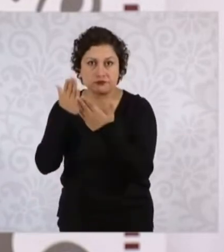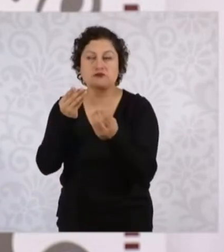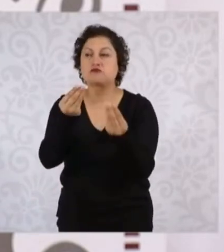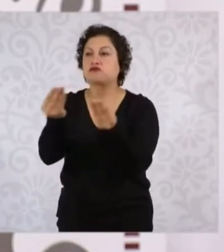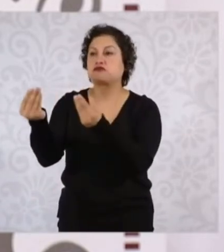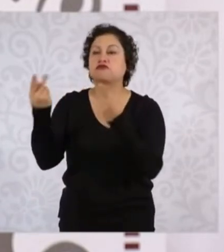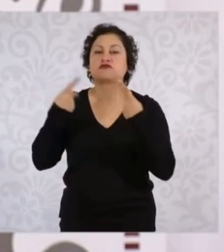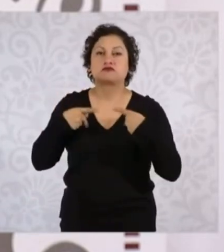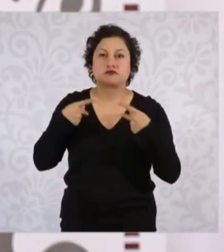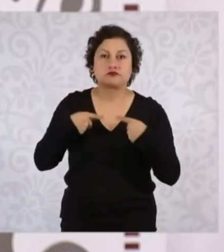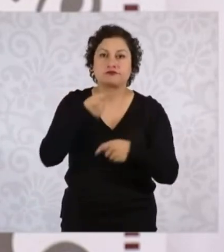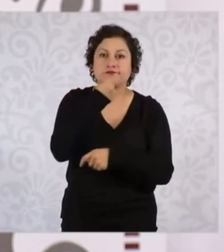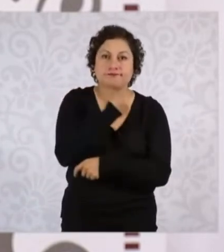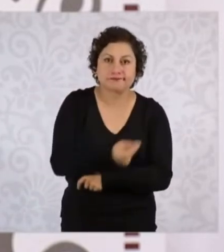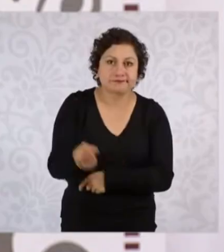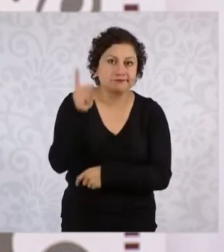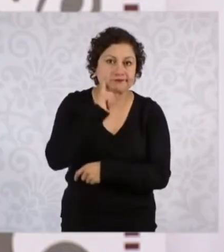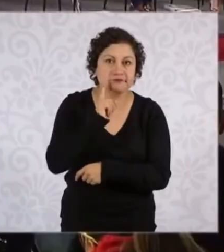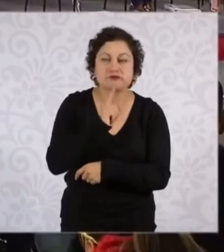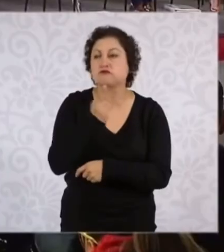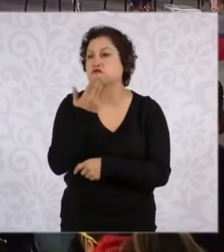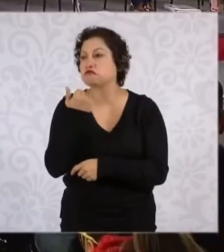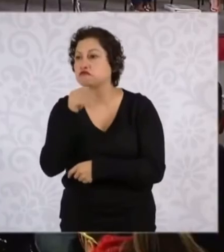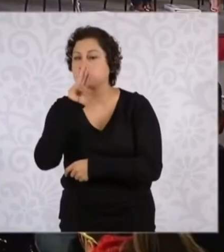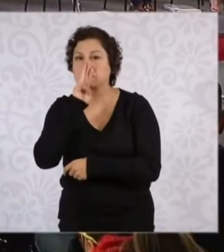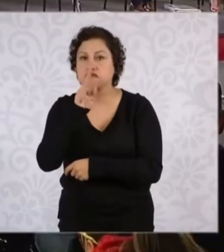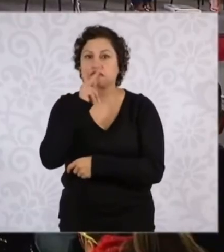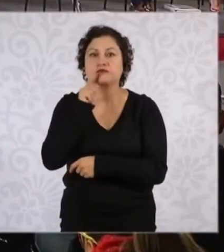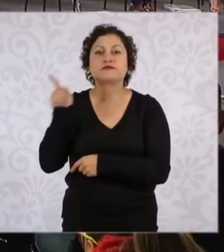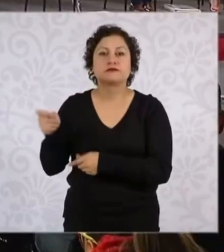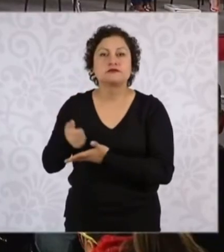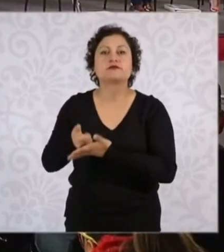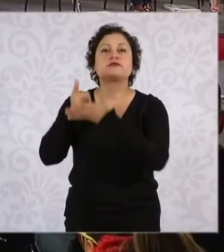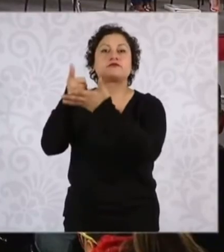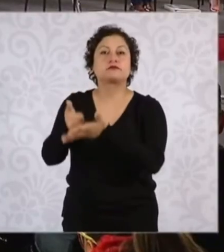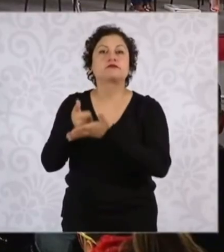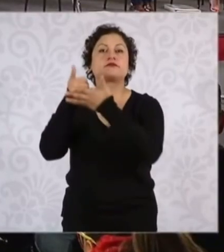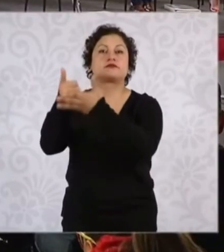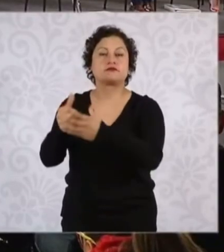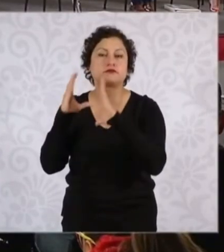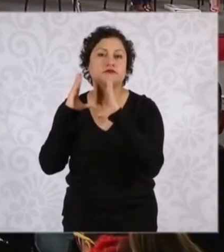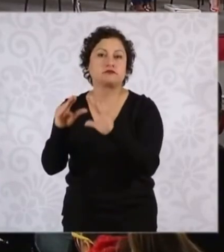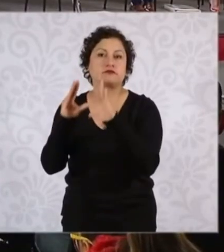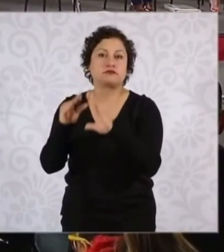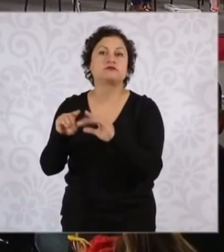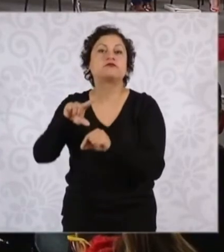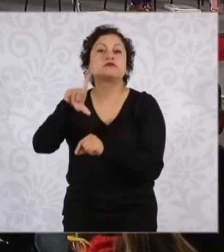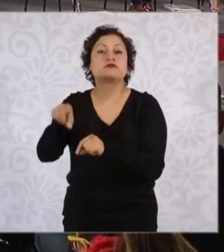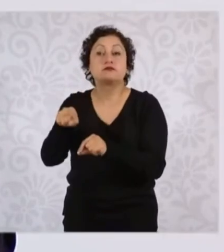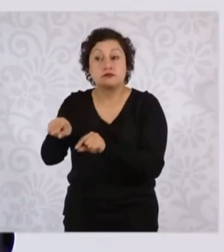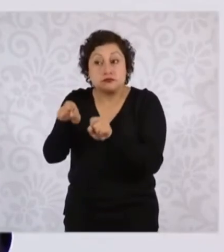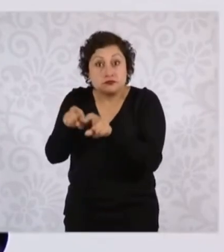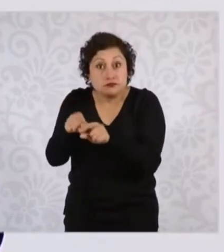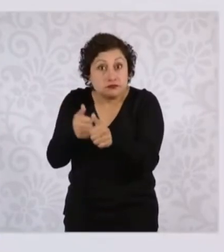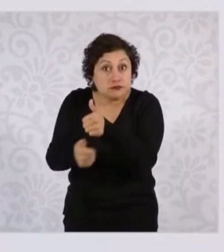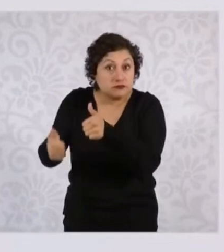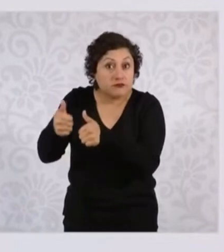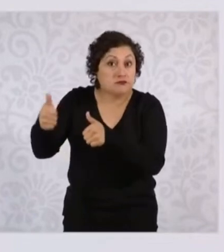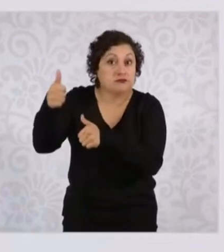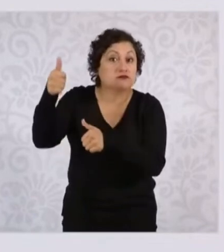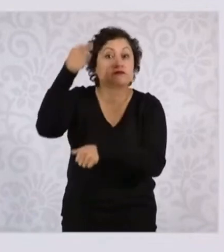cual Rita inició su labor magisterial, también fue directora de esta escuela.